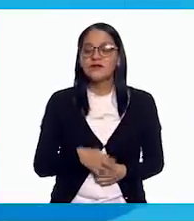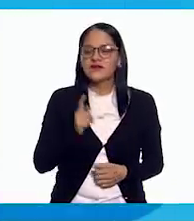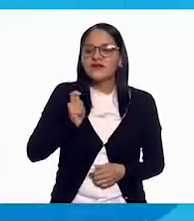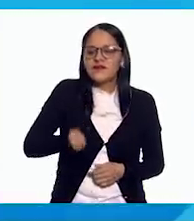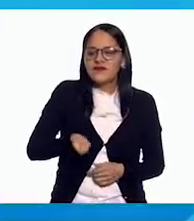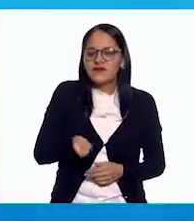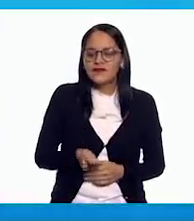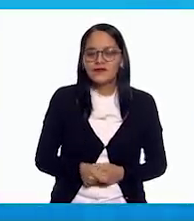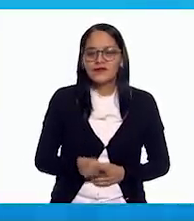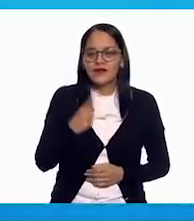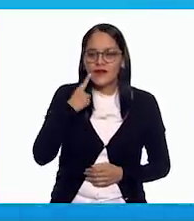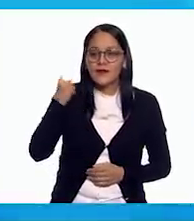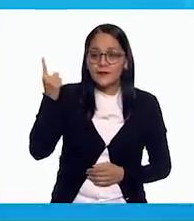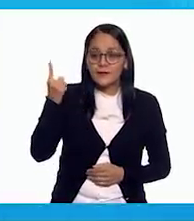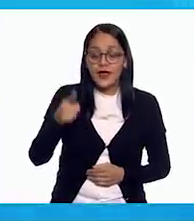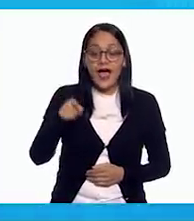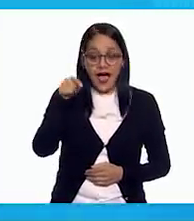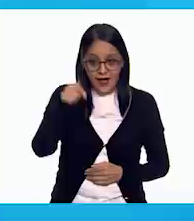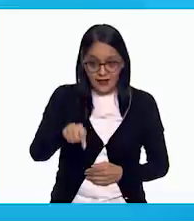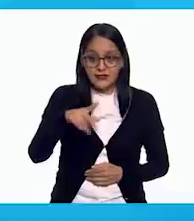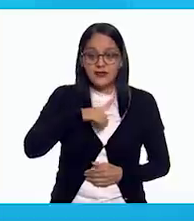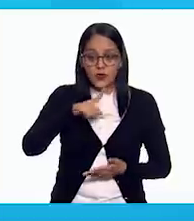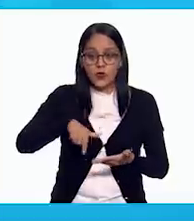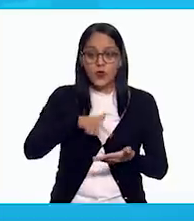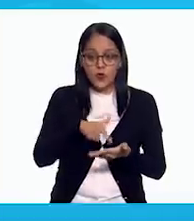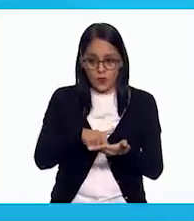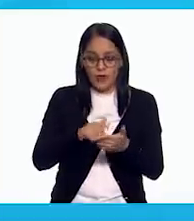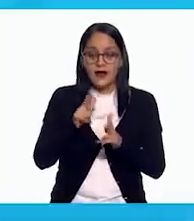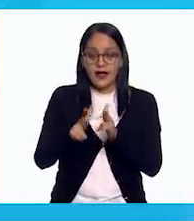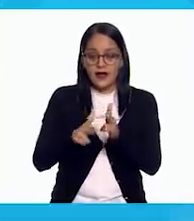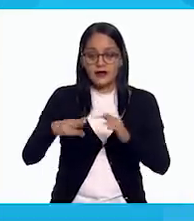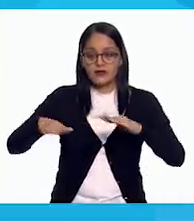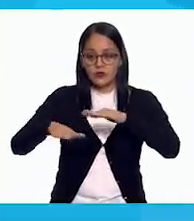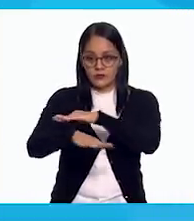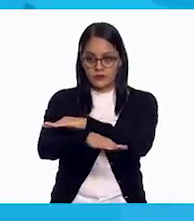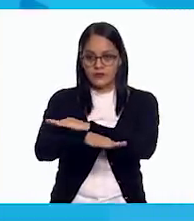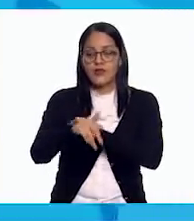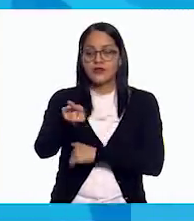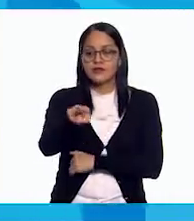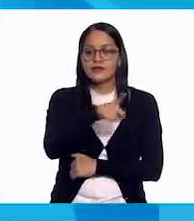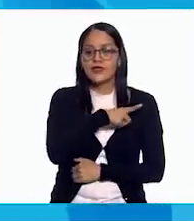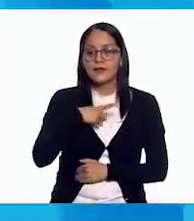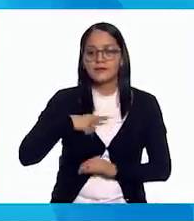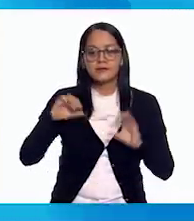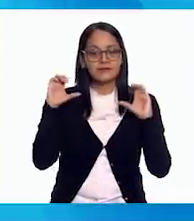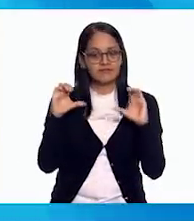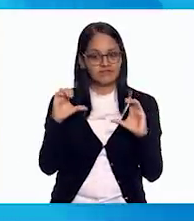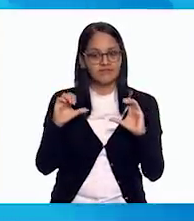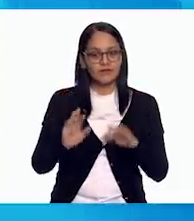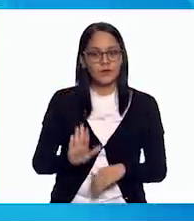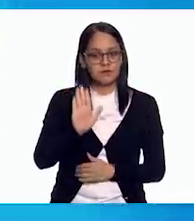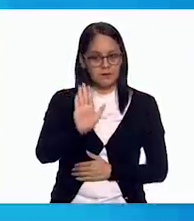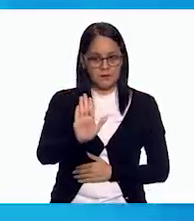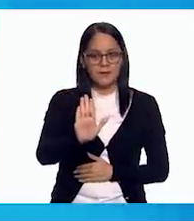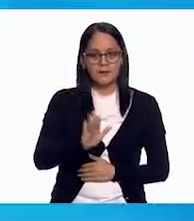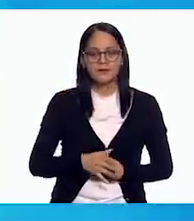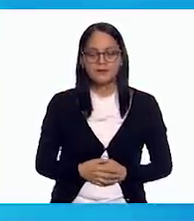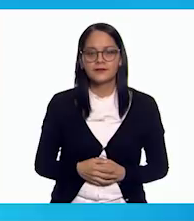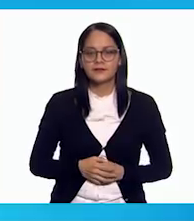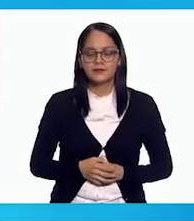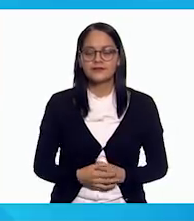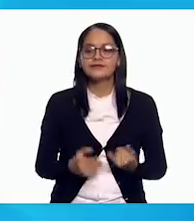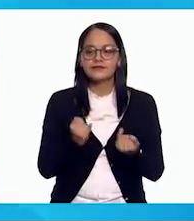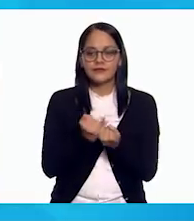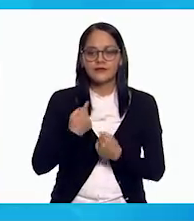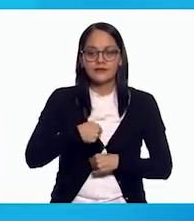Quiere decir que ahí cruza el ferrocarril y que debemos detenernos. Mucha precaución y detenernos